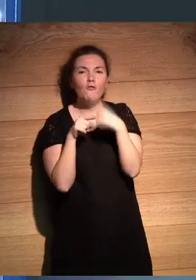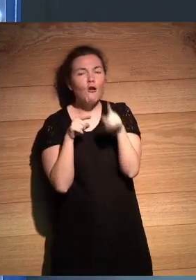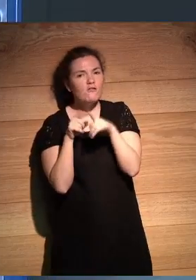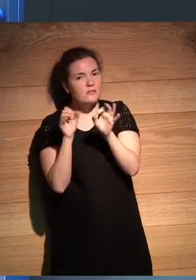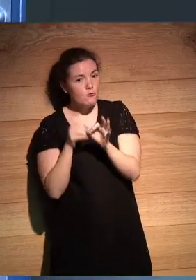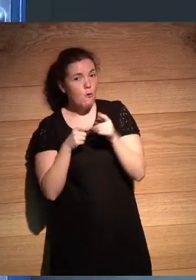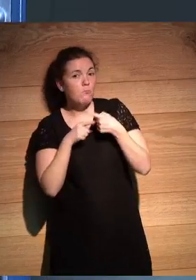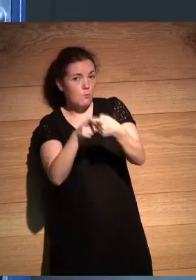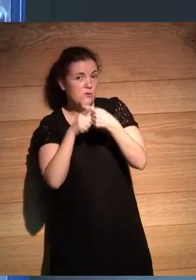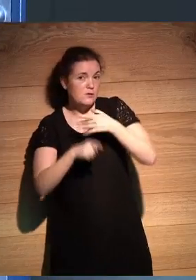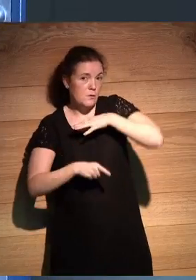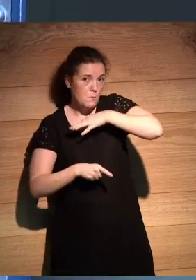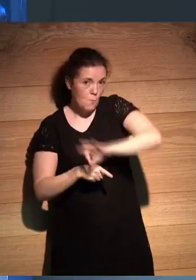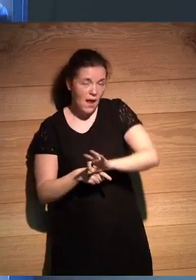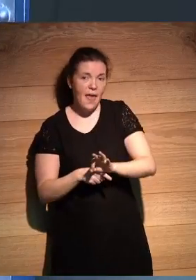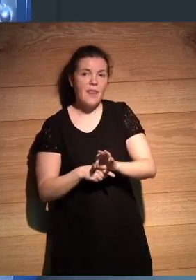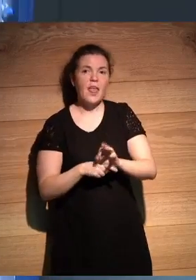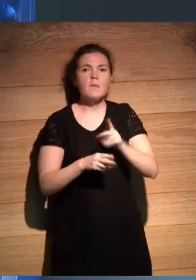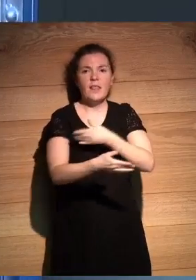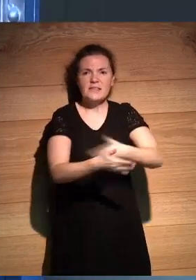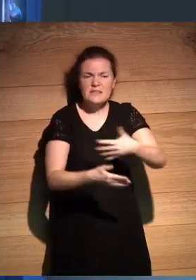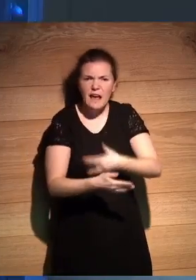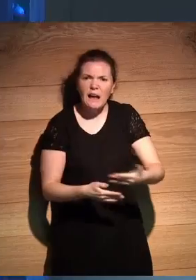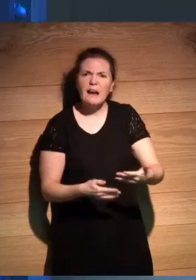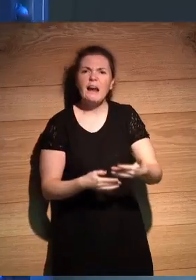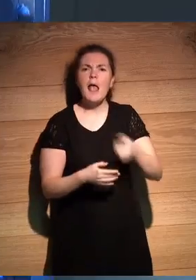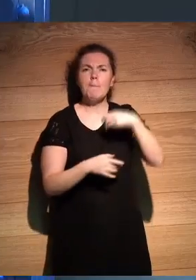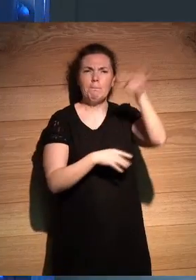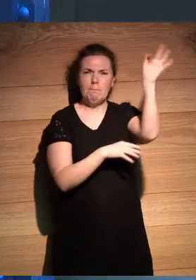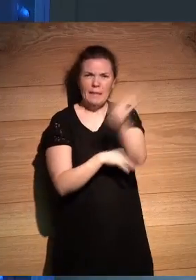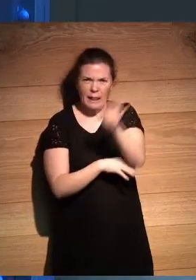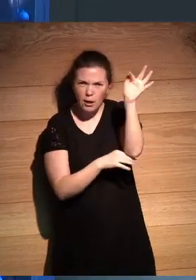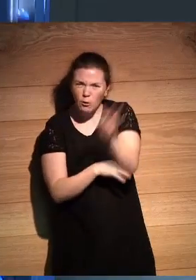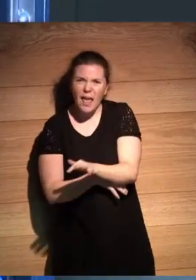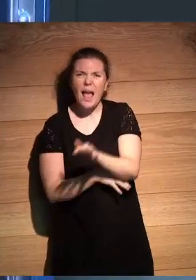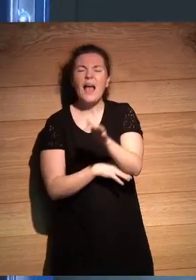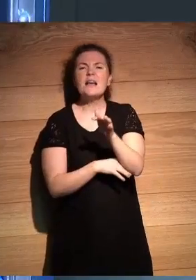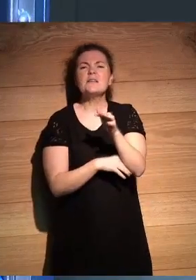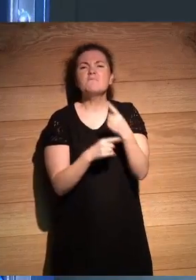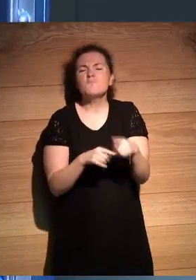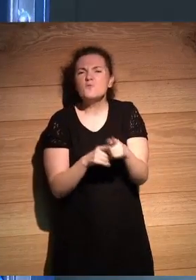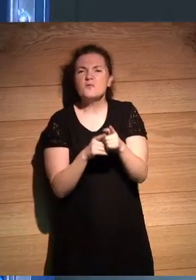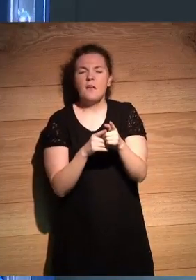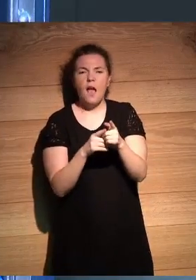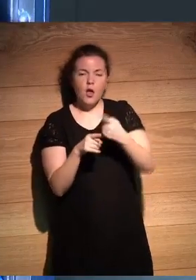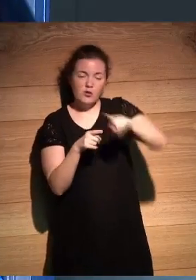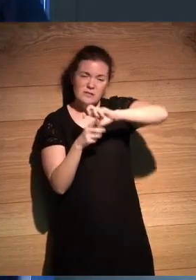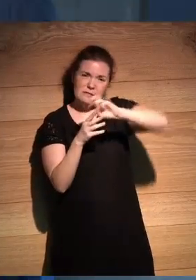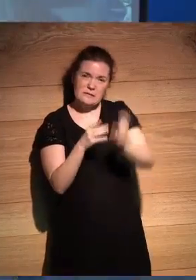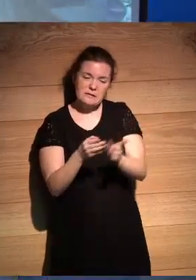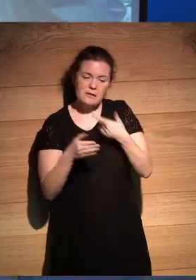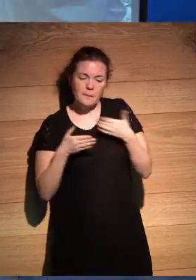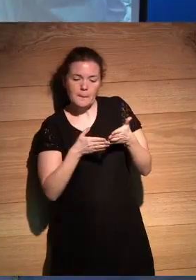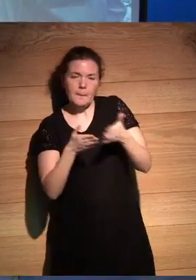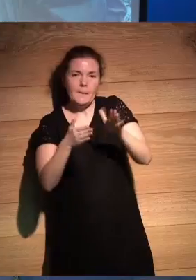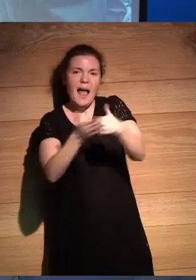podemos compartir, meridiana de sangre, macarty, películas, diversos elementos que nos llevaban a una narrativa muy